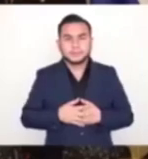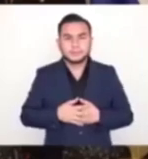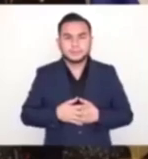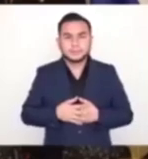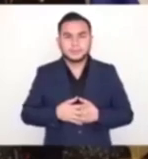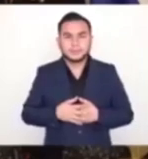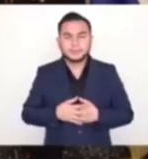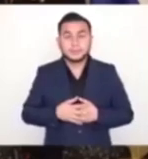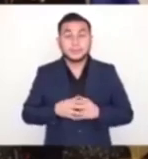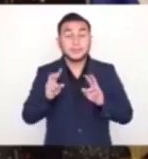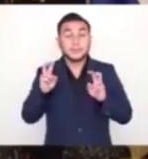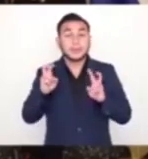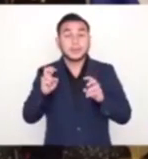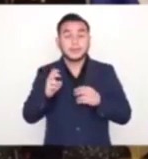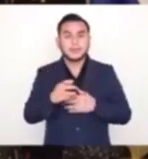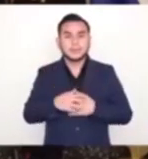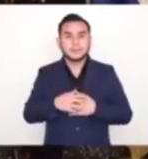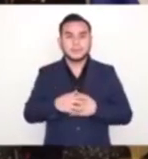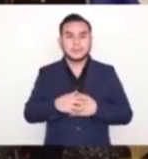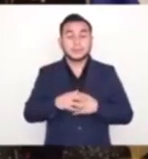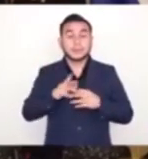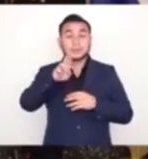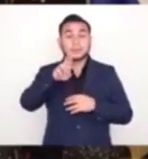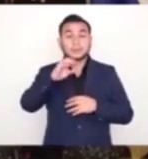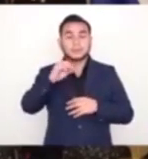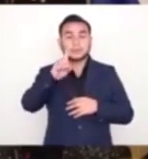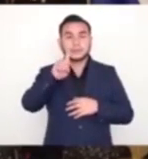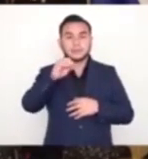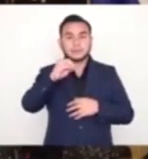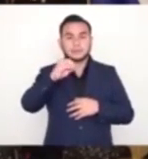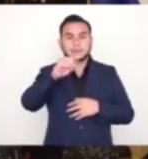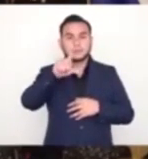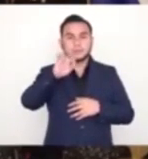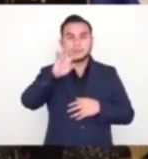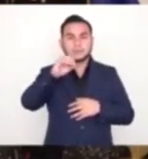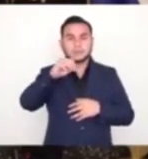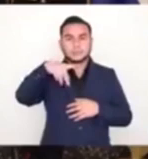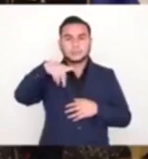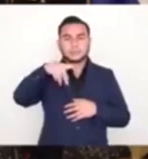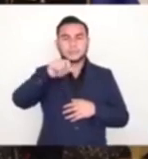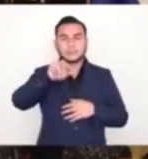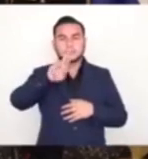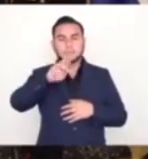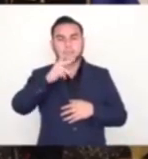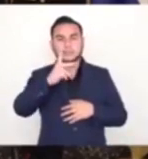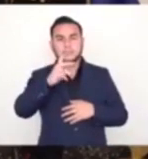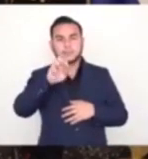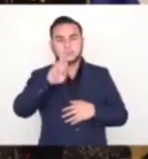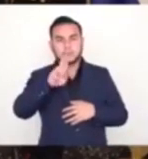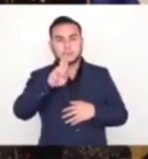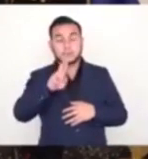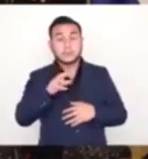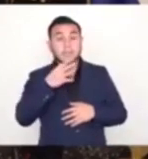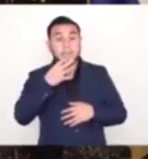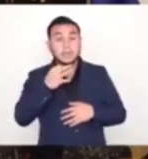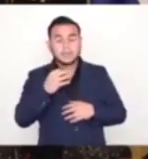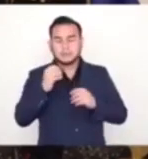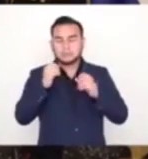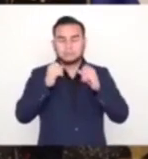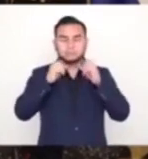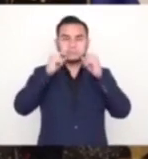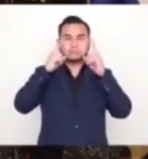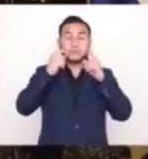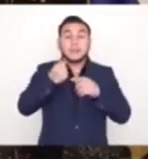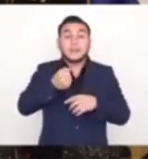En el caso de Rodolfo Parker, es increíble que, bueno, ya salió la